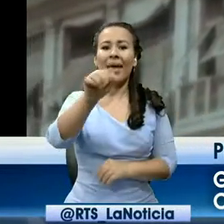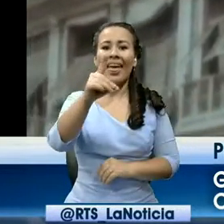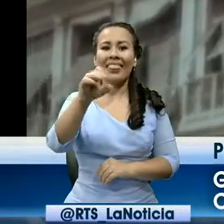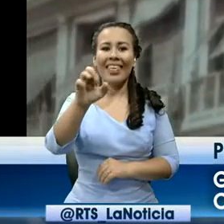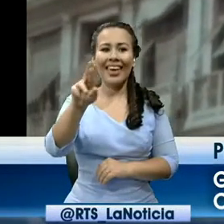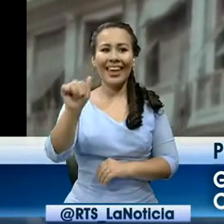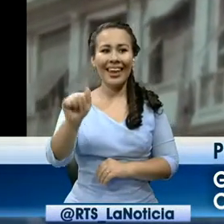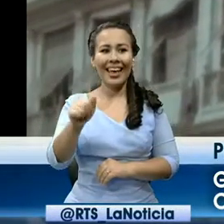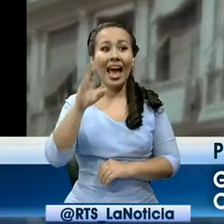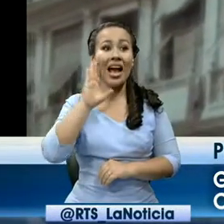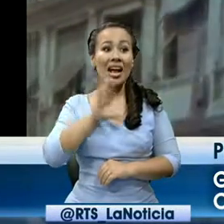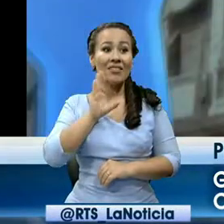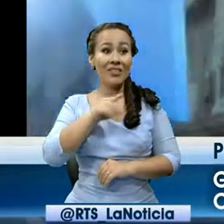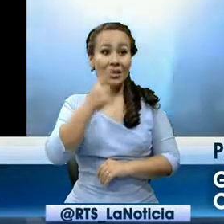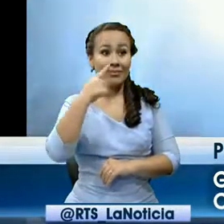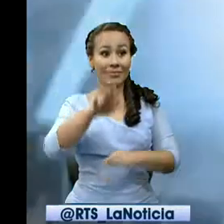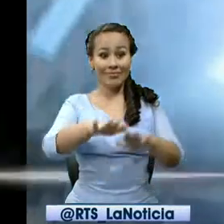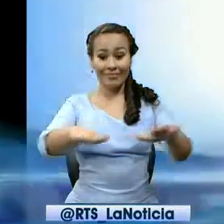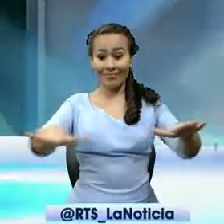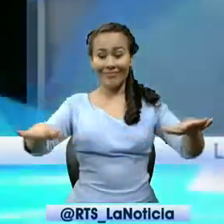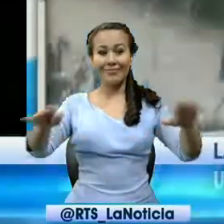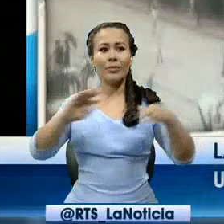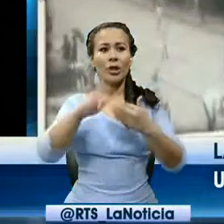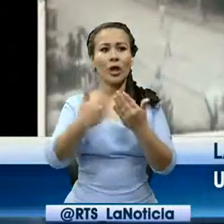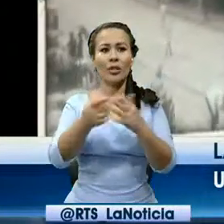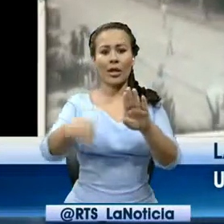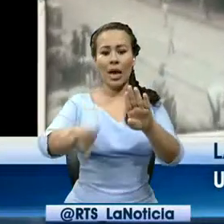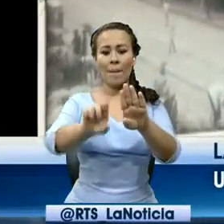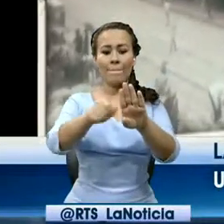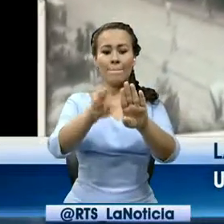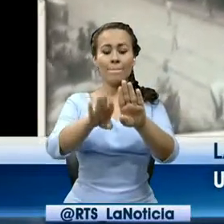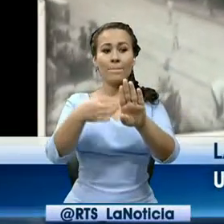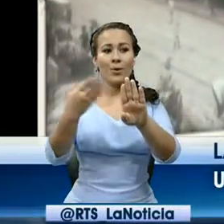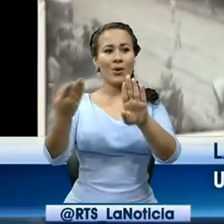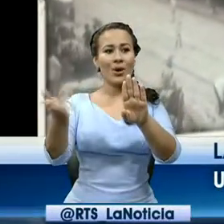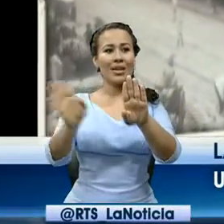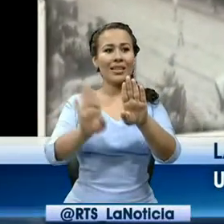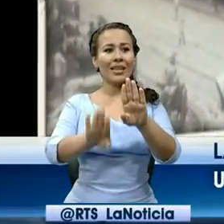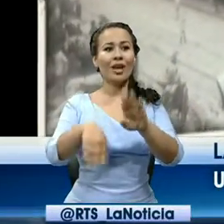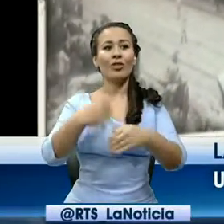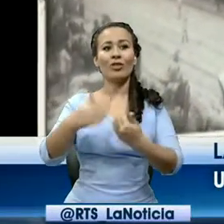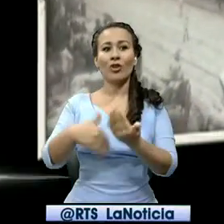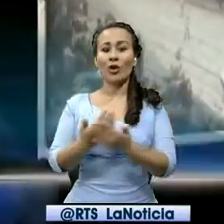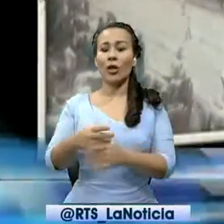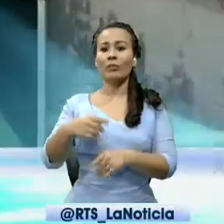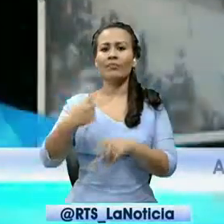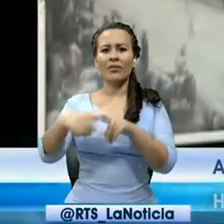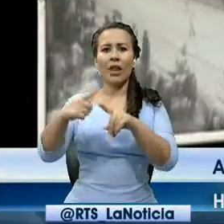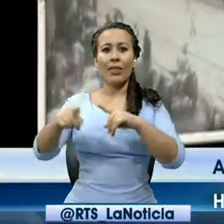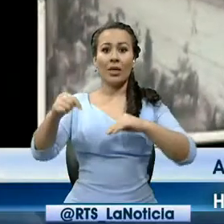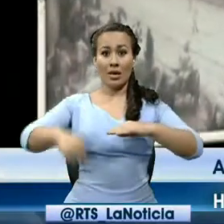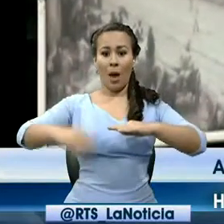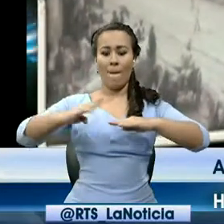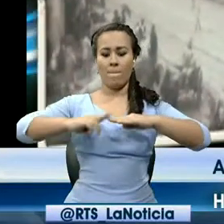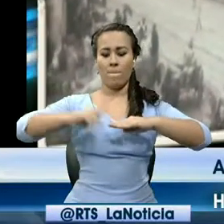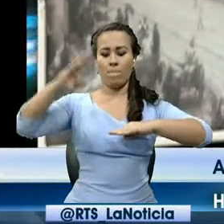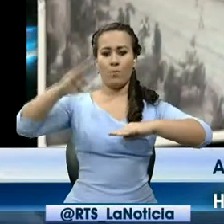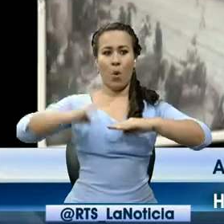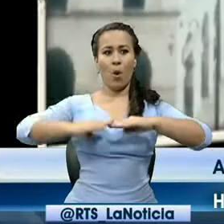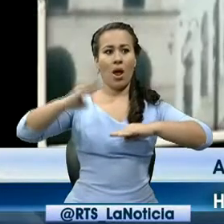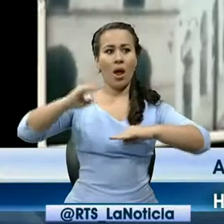era la puerta de la patria. Porque por aquí venía todo el progreso del exterior. Todos los nuevos